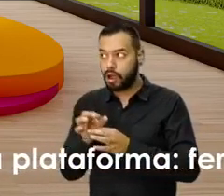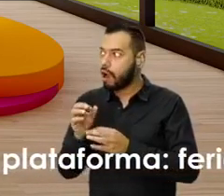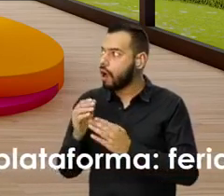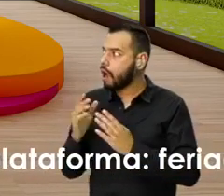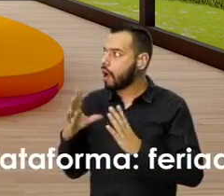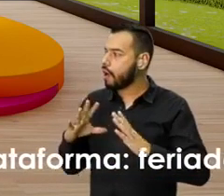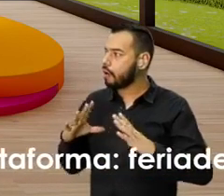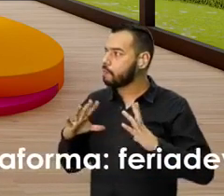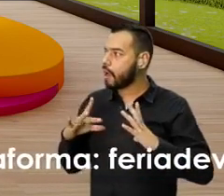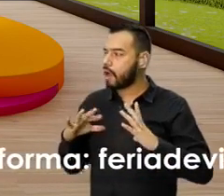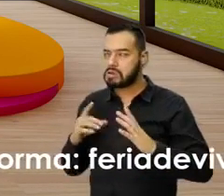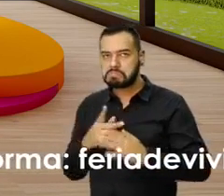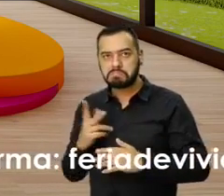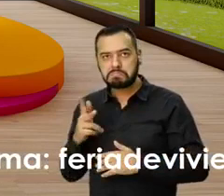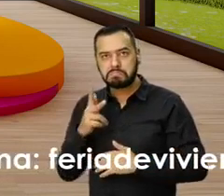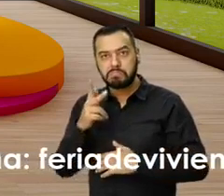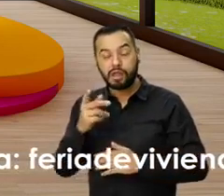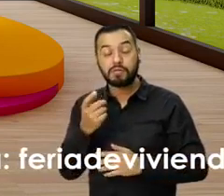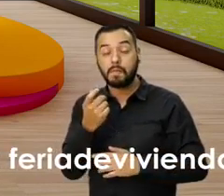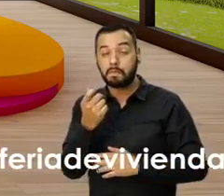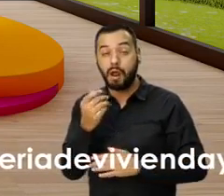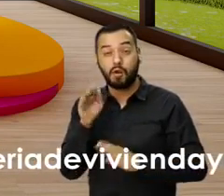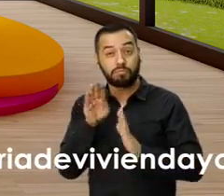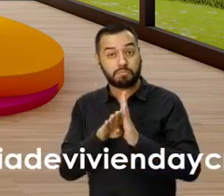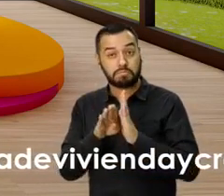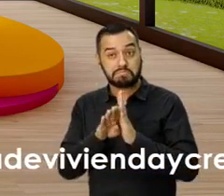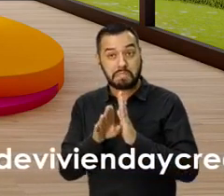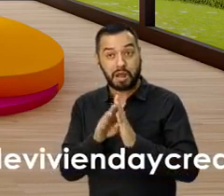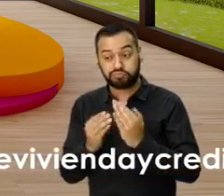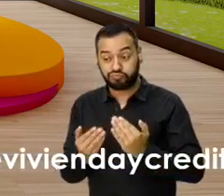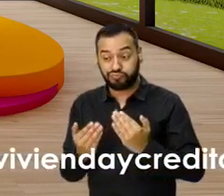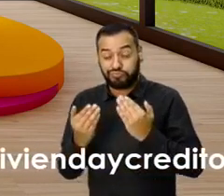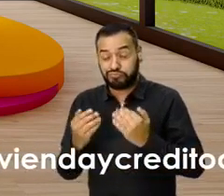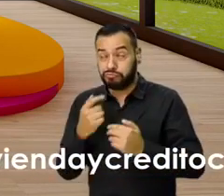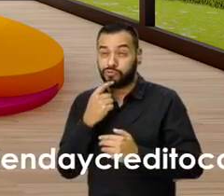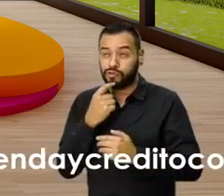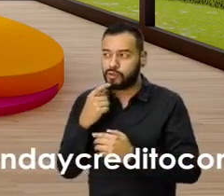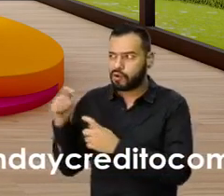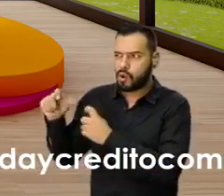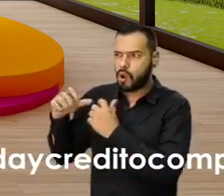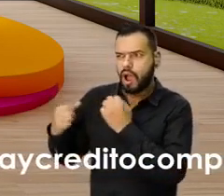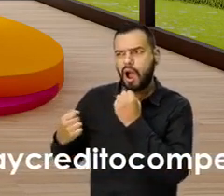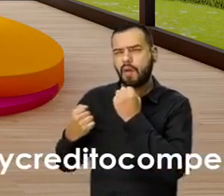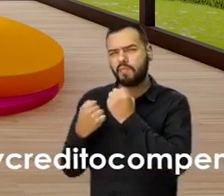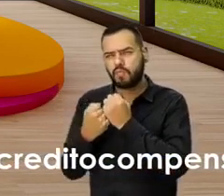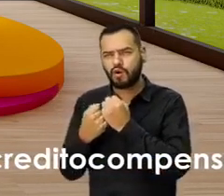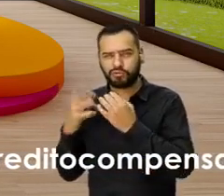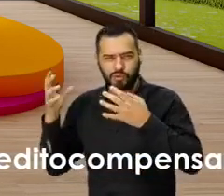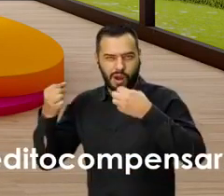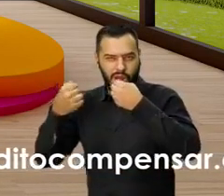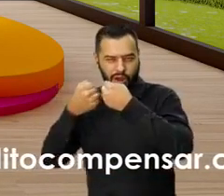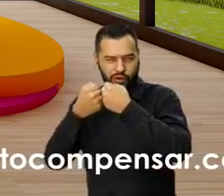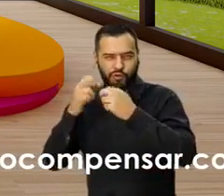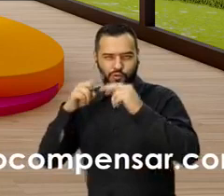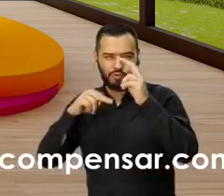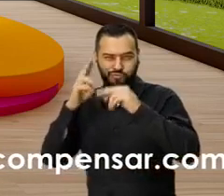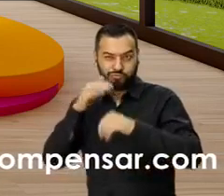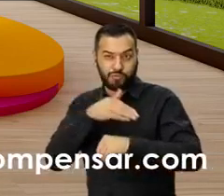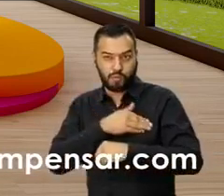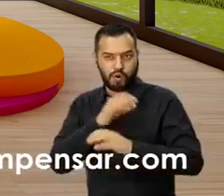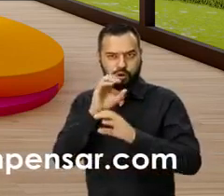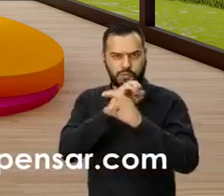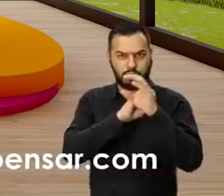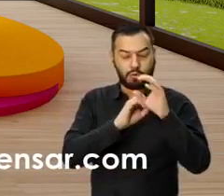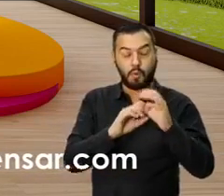además que a excelentes precios, digámoslo así, muy cómodos, beneficios, con todos los beneficios que tenemos aquí con la alianza, pues con ustedes, Constructora